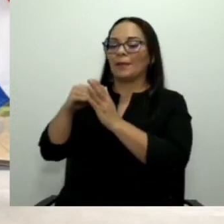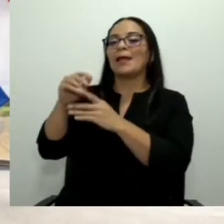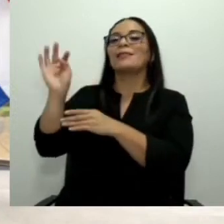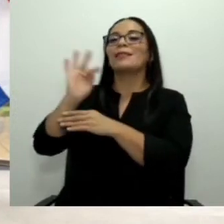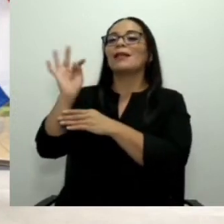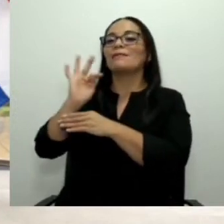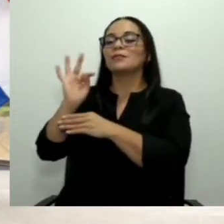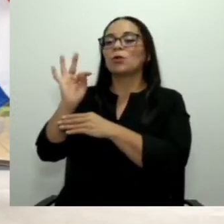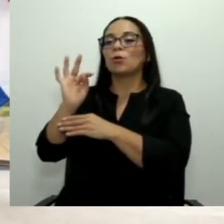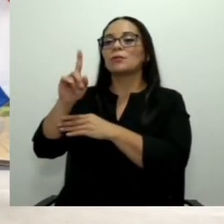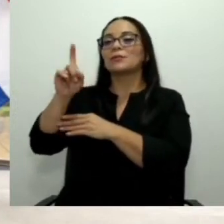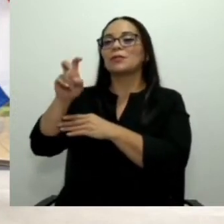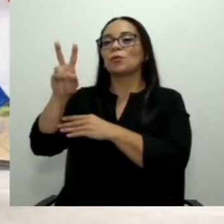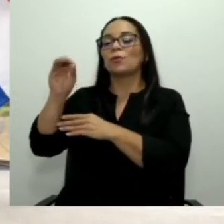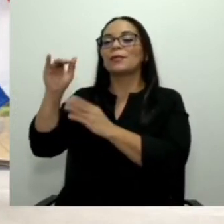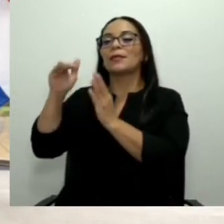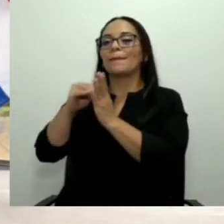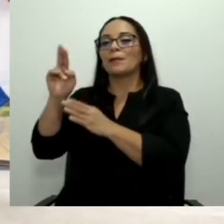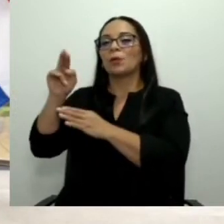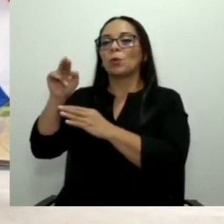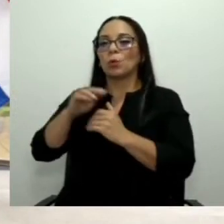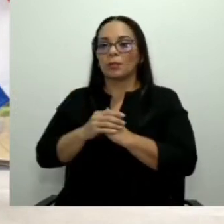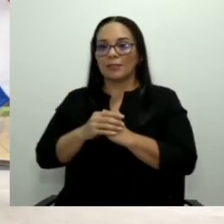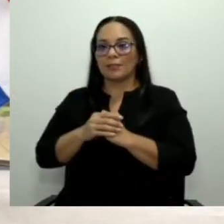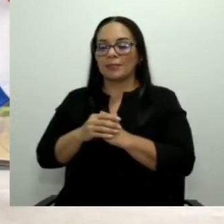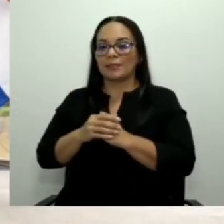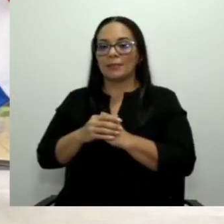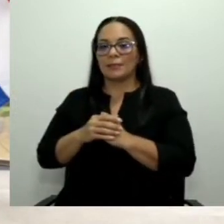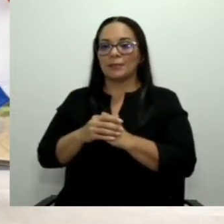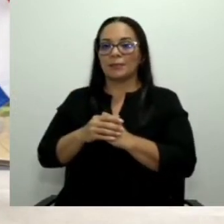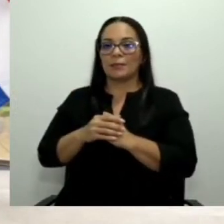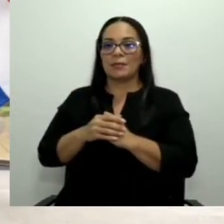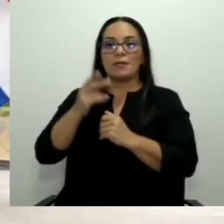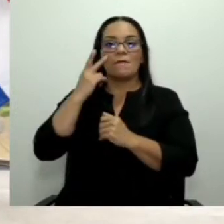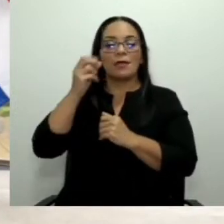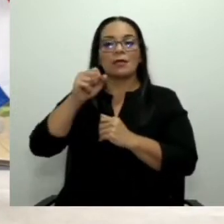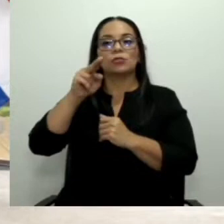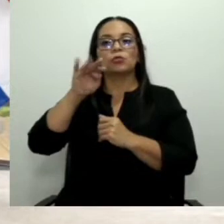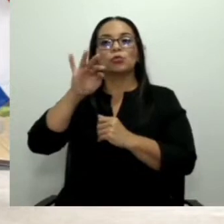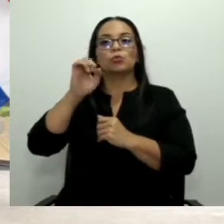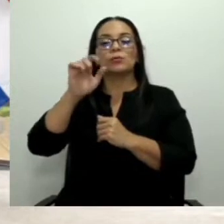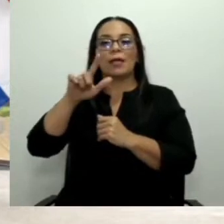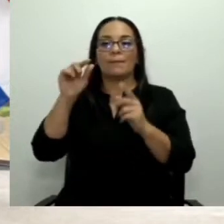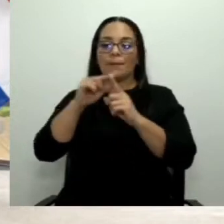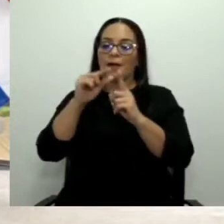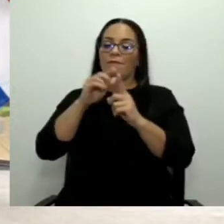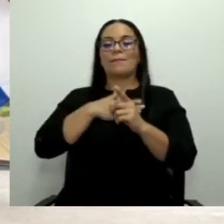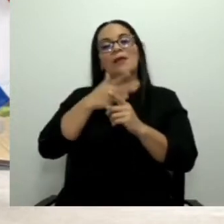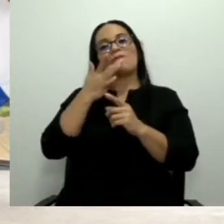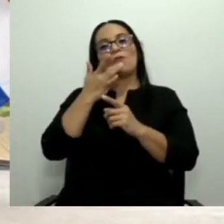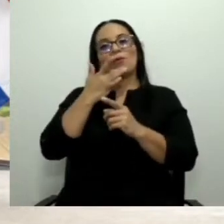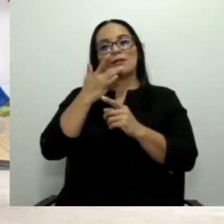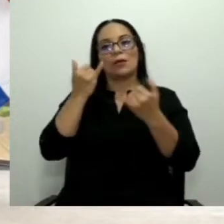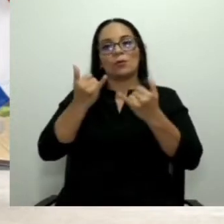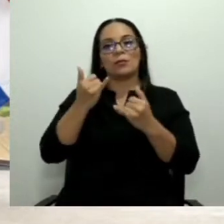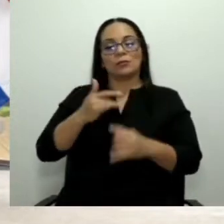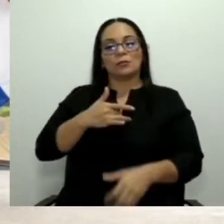120 mil colones y su tel, mi palabra favorita últimamente cuando me pongo en